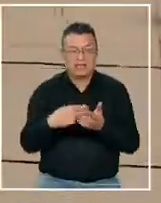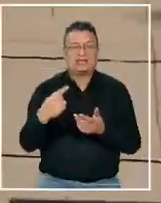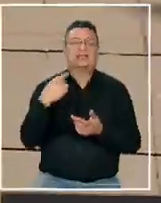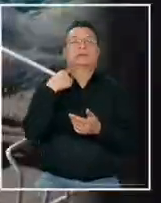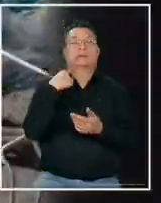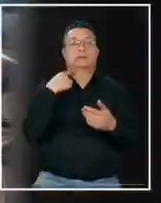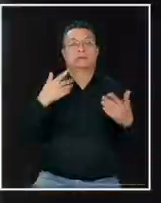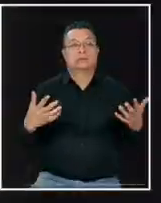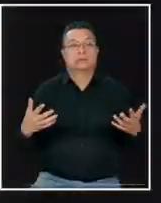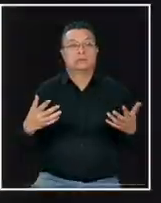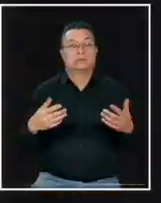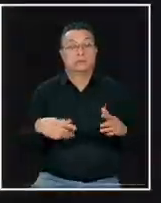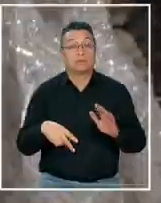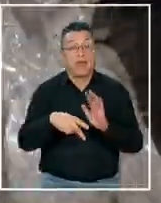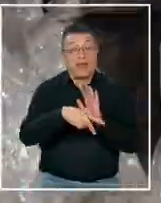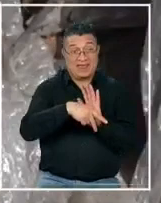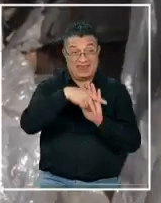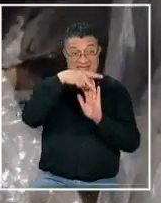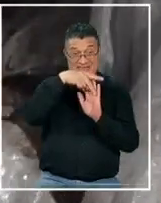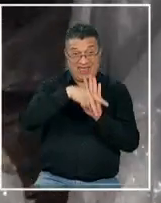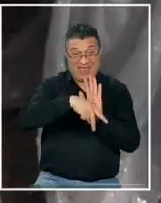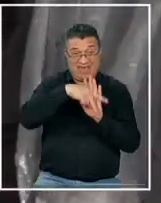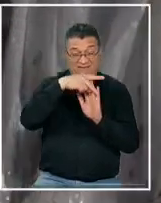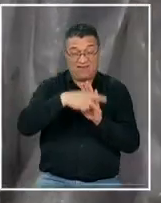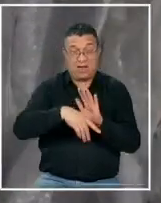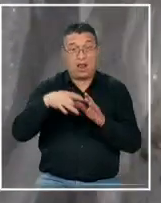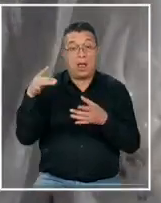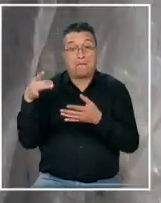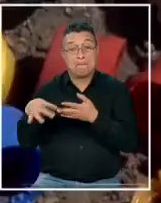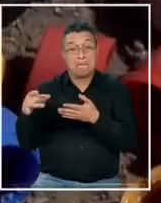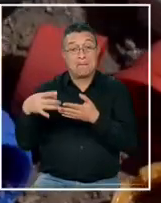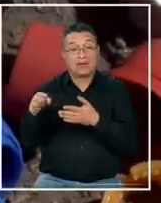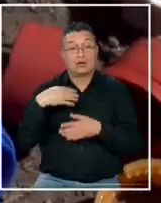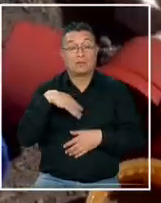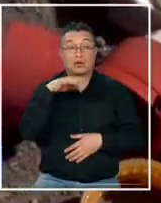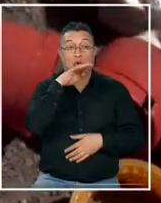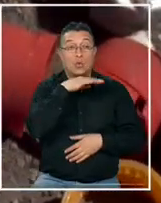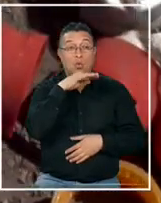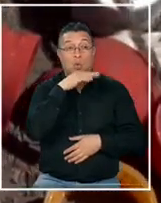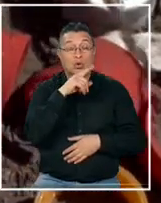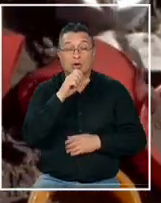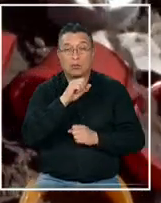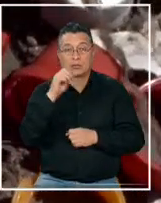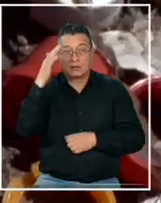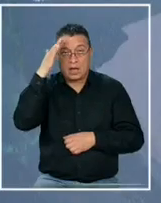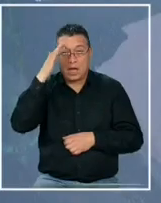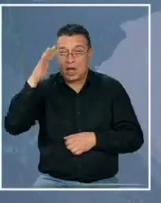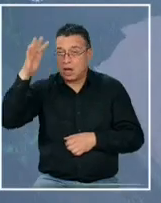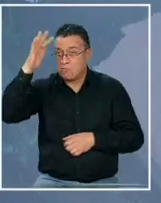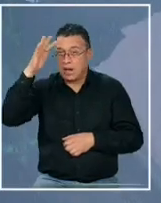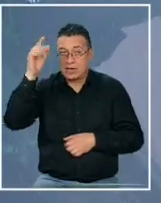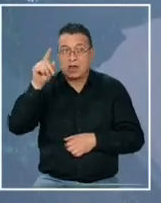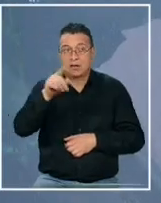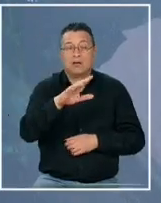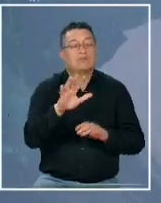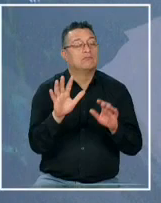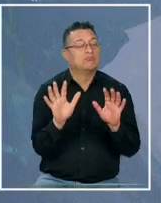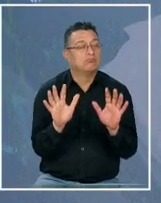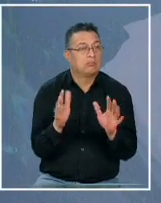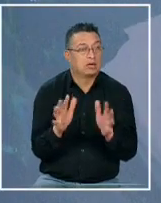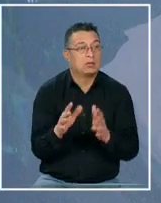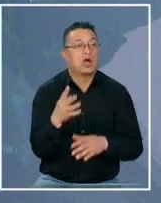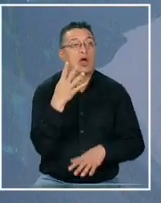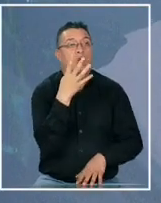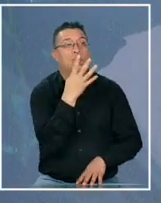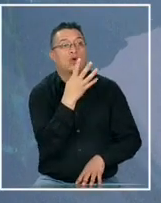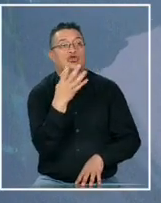severa el nivel de plástico que estamos utilizando es casi inimaginable para cada uno se estima que hay